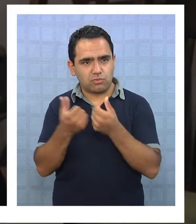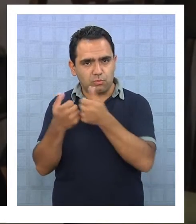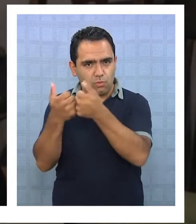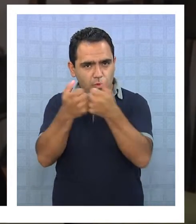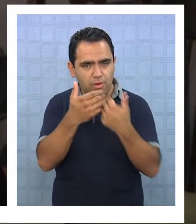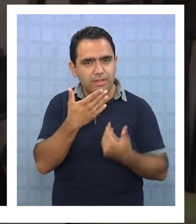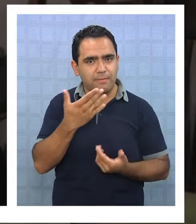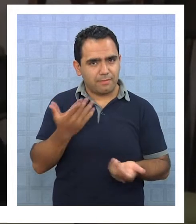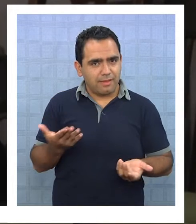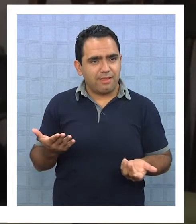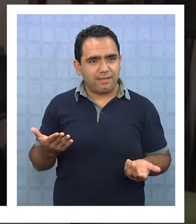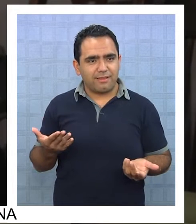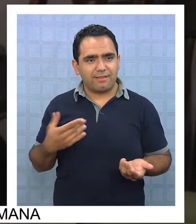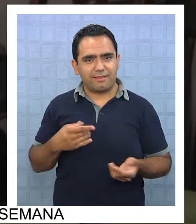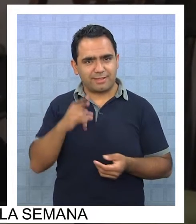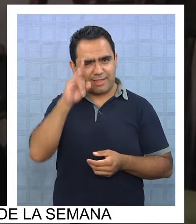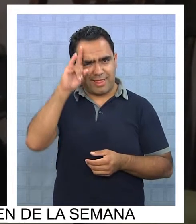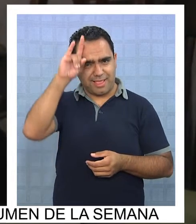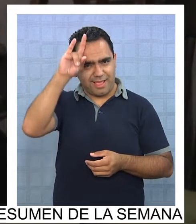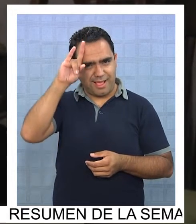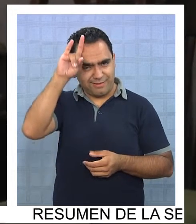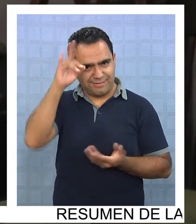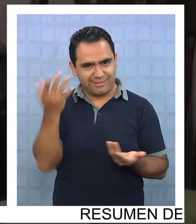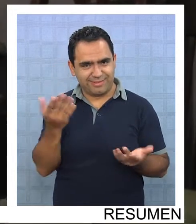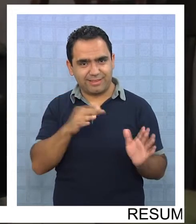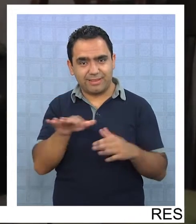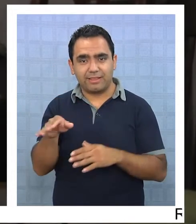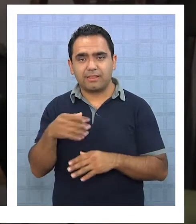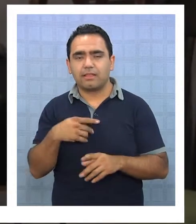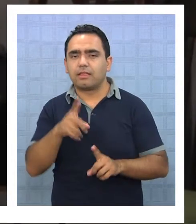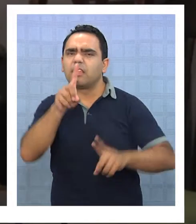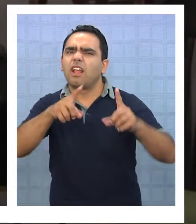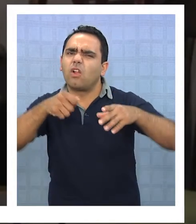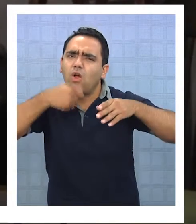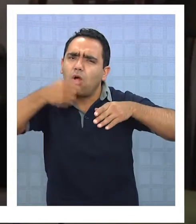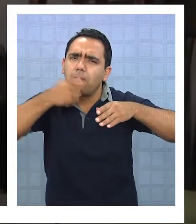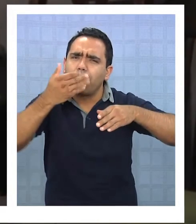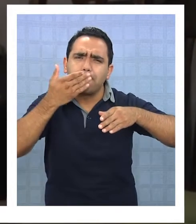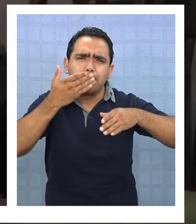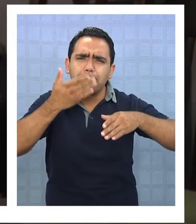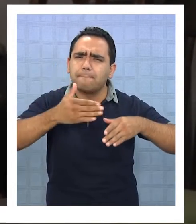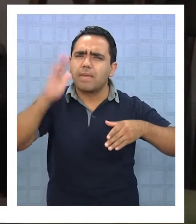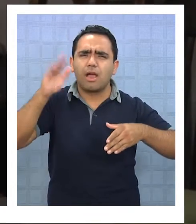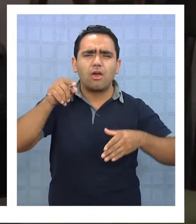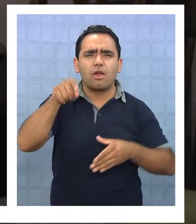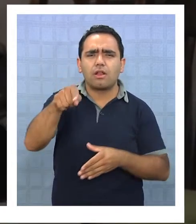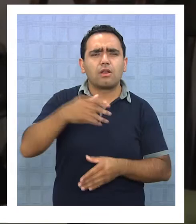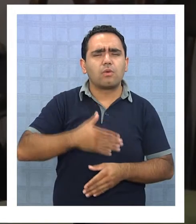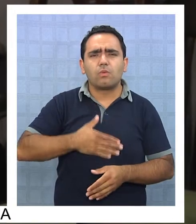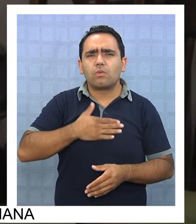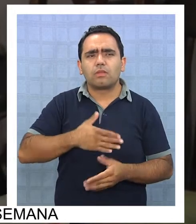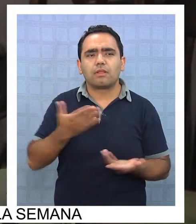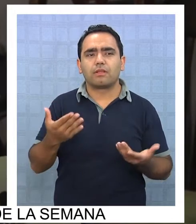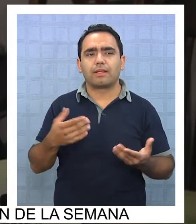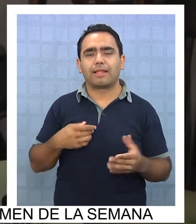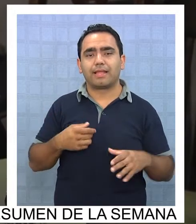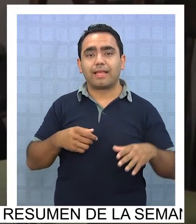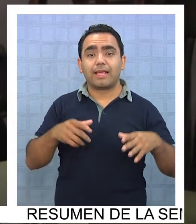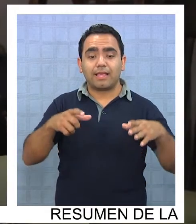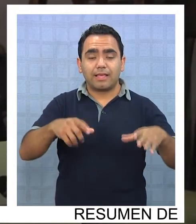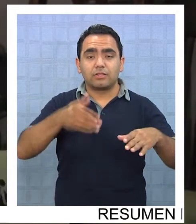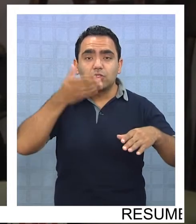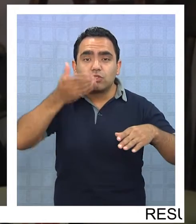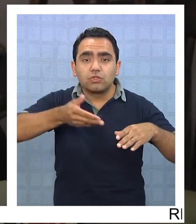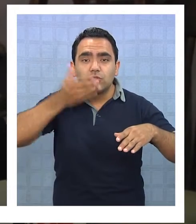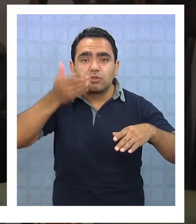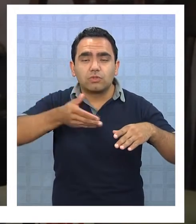Claro. El diablo. Oiga, ¿y alguna comida favorita que a usted le guste, que le haga a usted? La cazuelita.